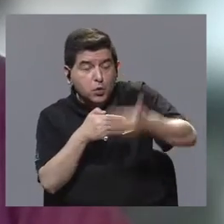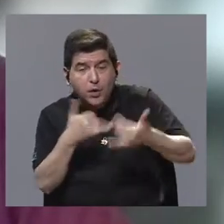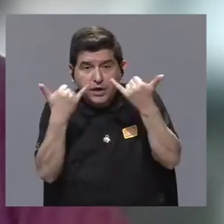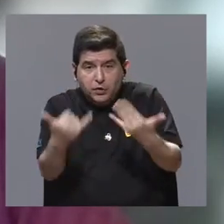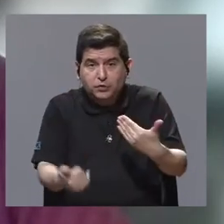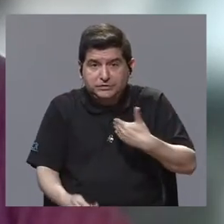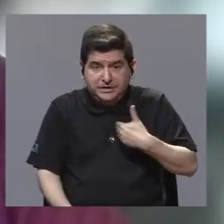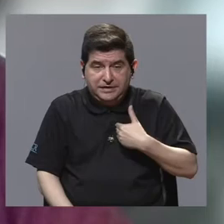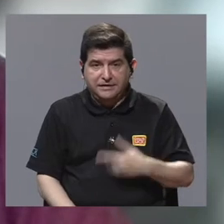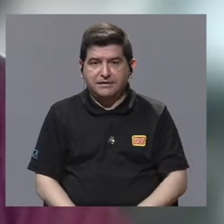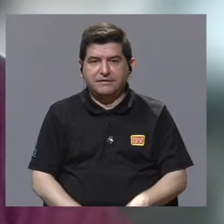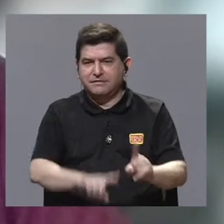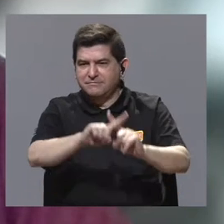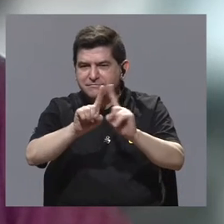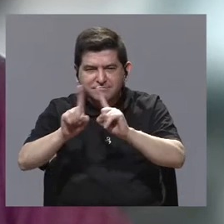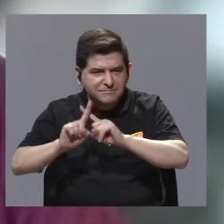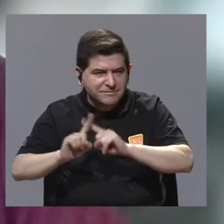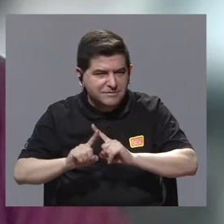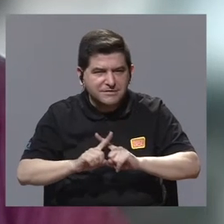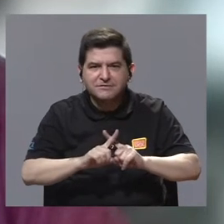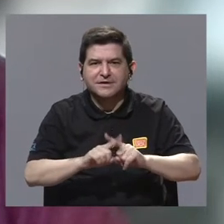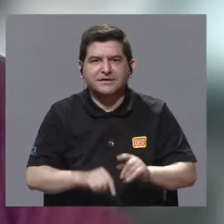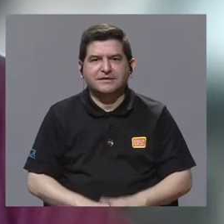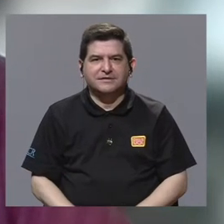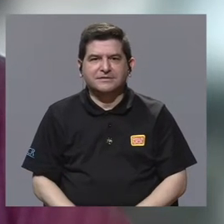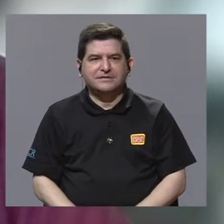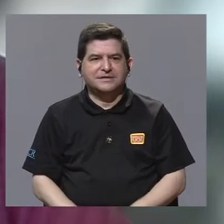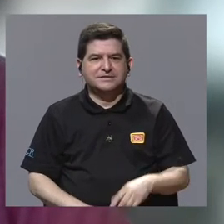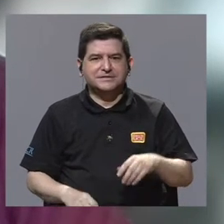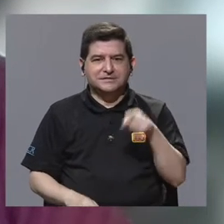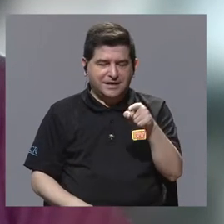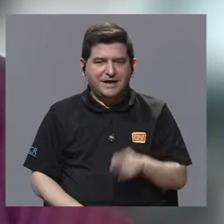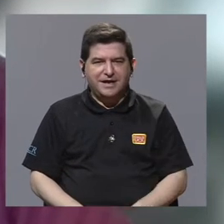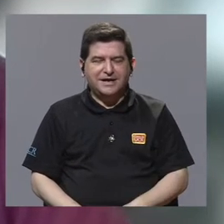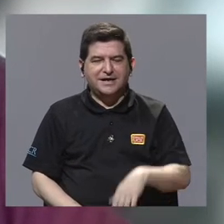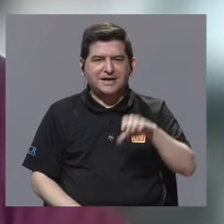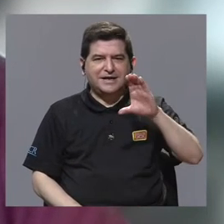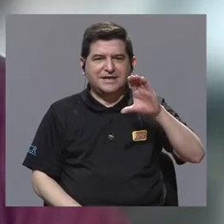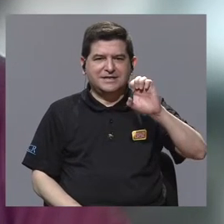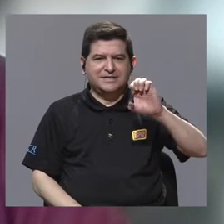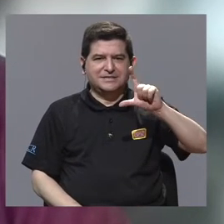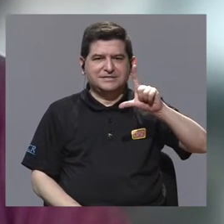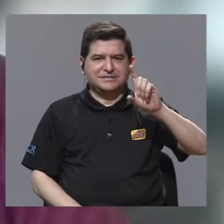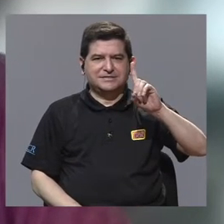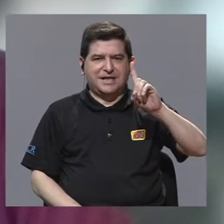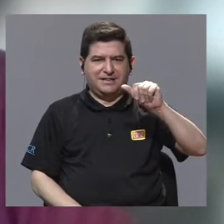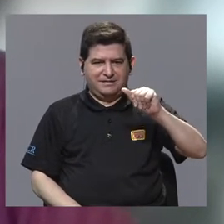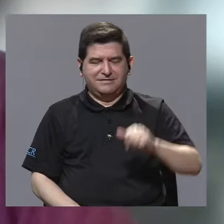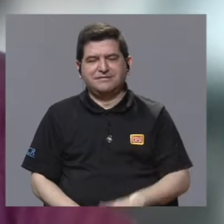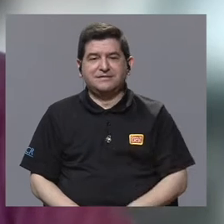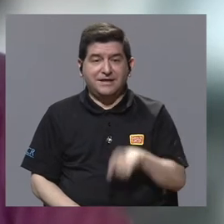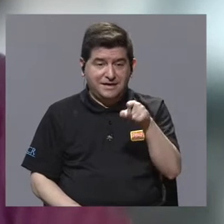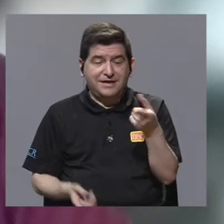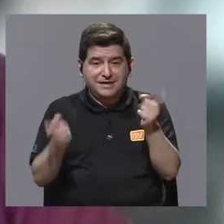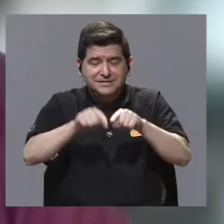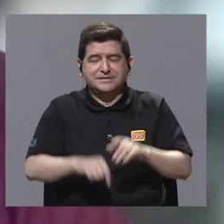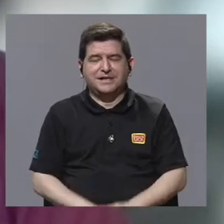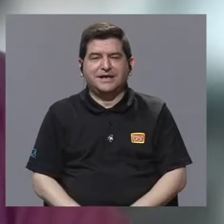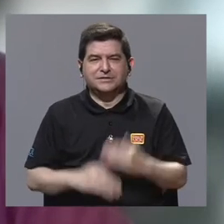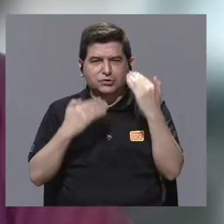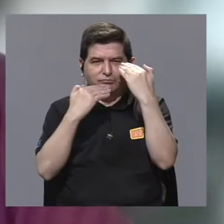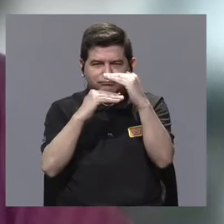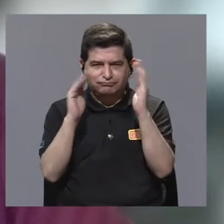contamos con una serie de celdas que se conocen como celdas blindadas o celdas calientes,